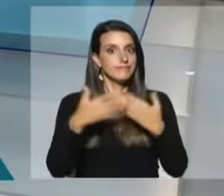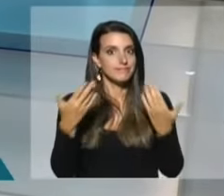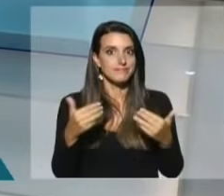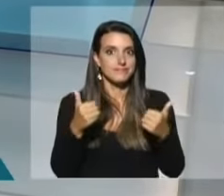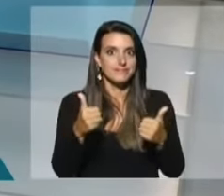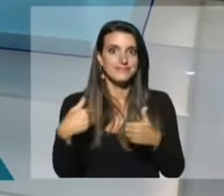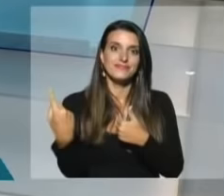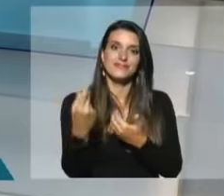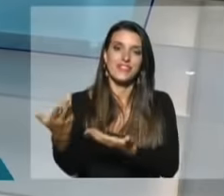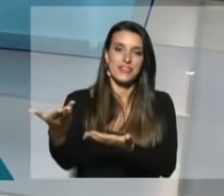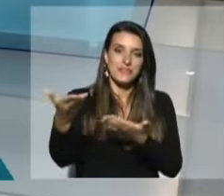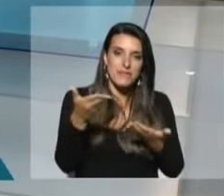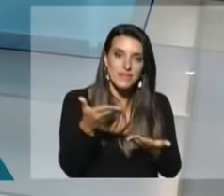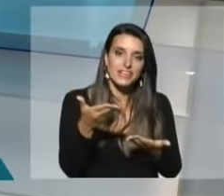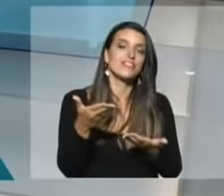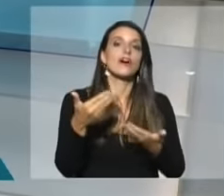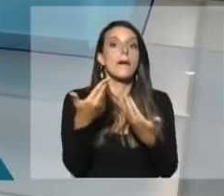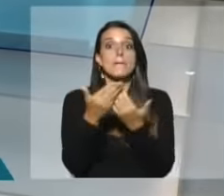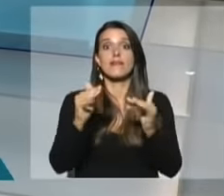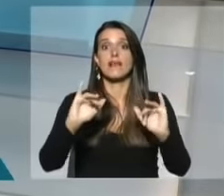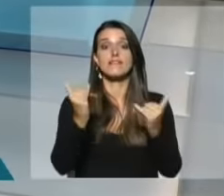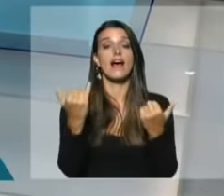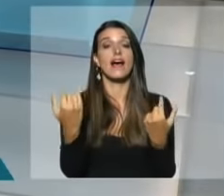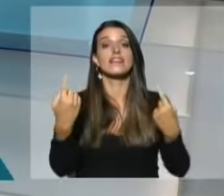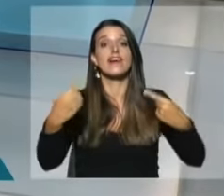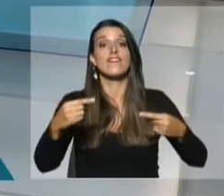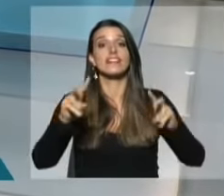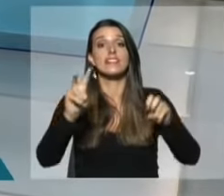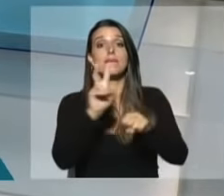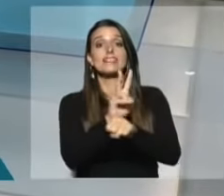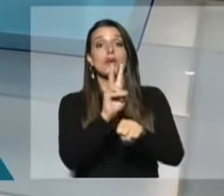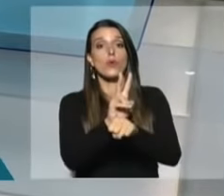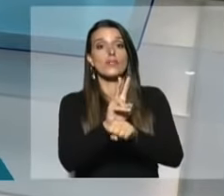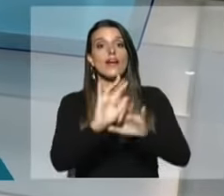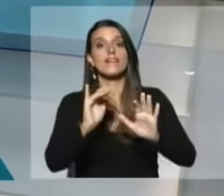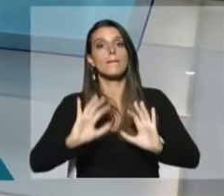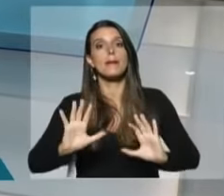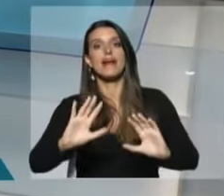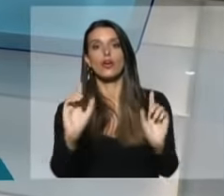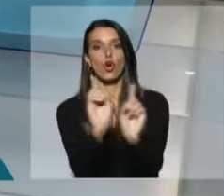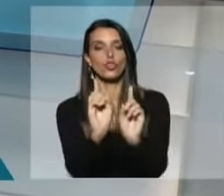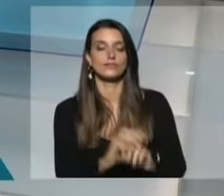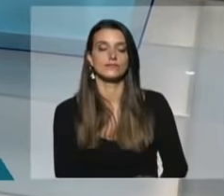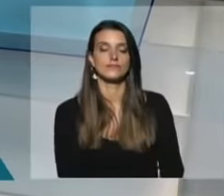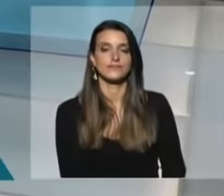bien? Sean todos bienvenidos. Arrancamos entonces con el tema seguridad. Les preparamos este resumen.